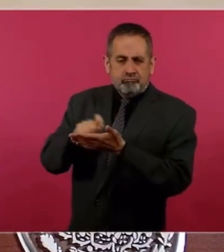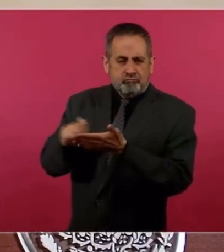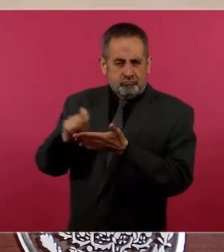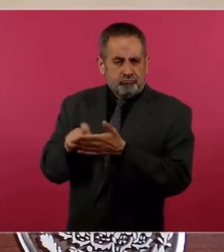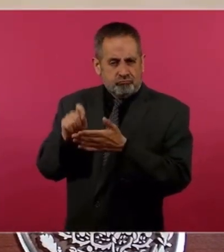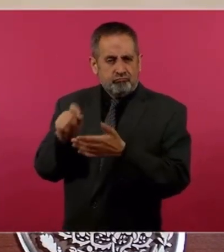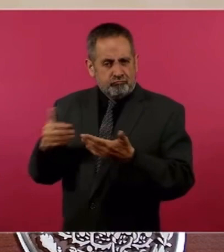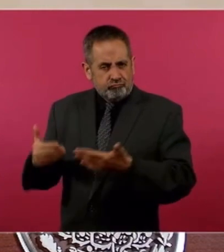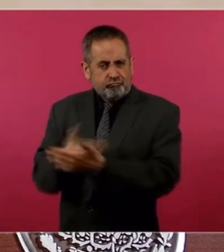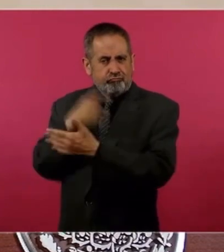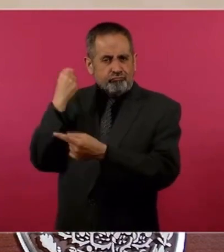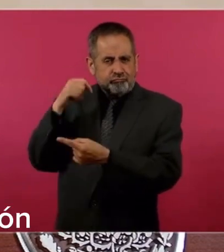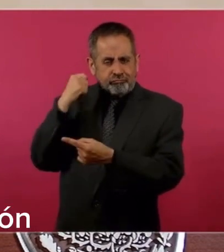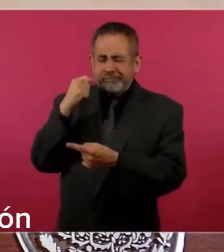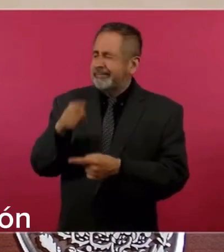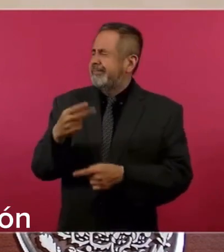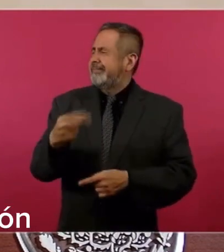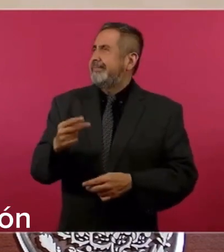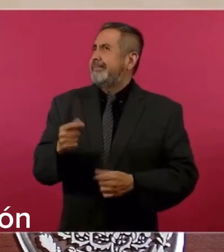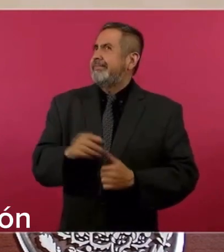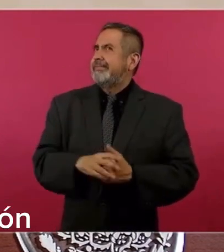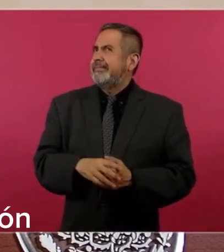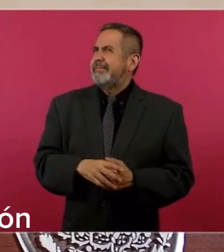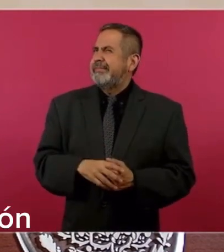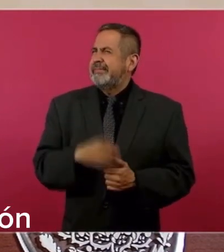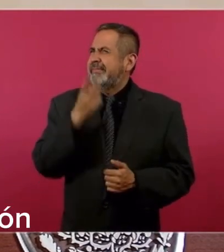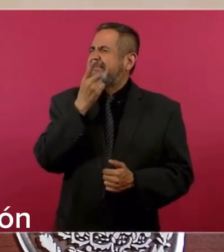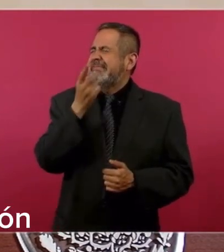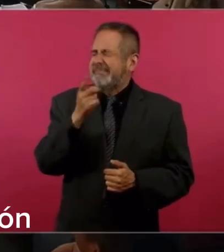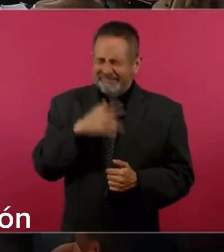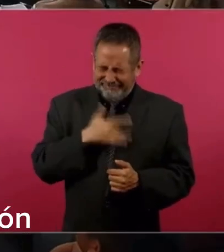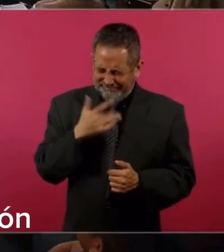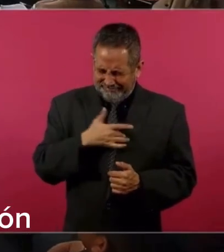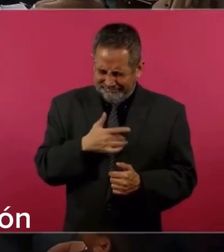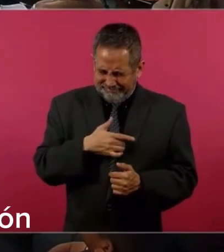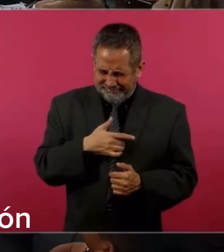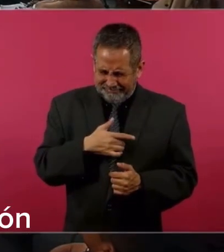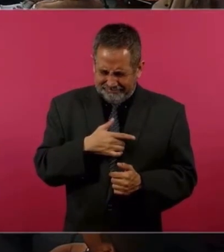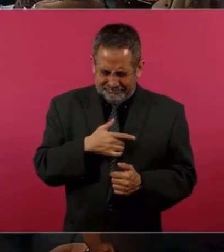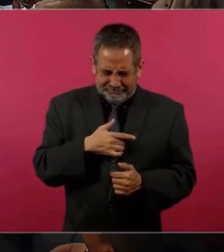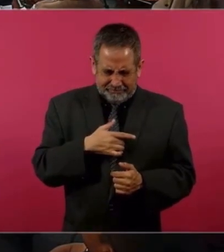dice las mujeres van al cielo, se llama la canción.